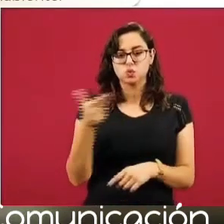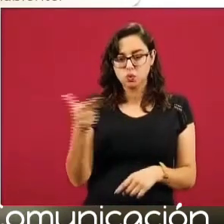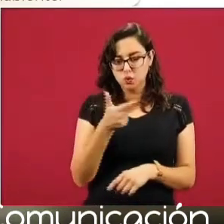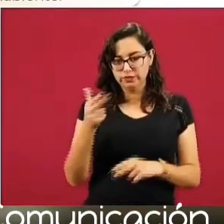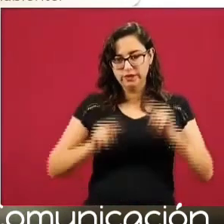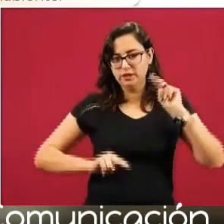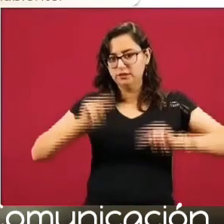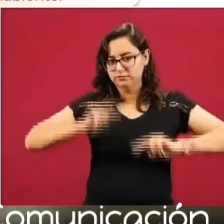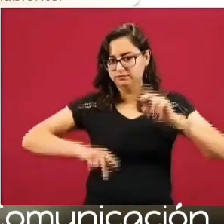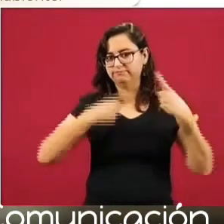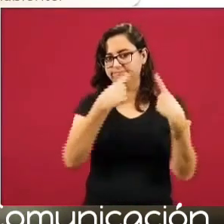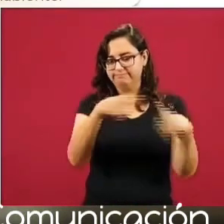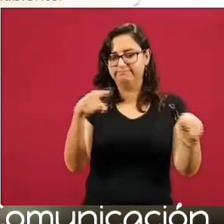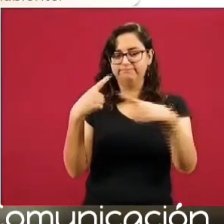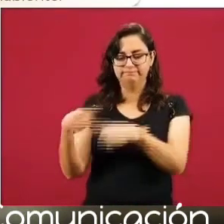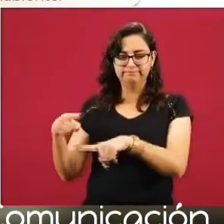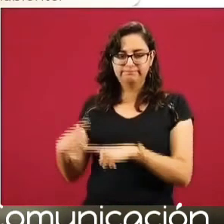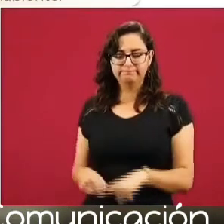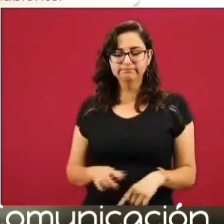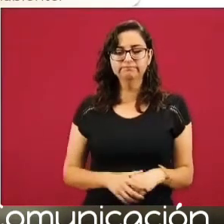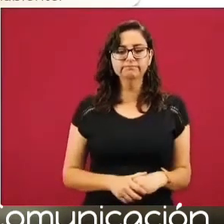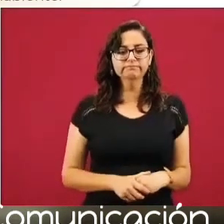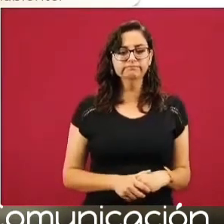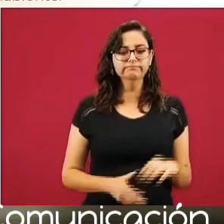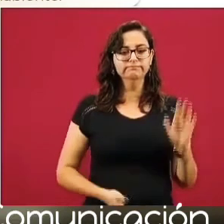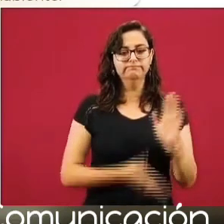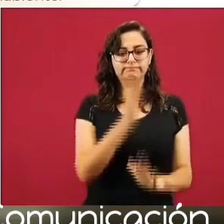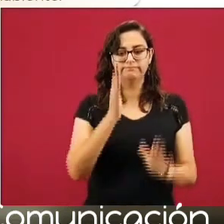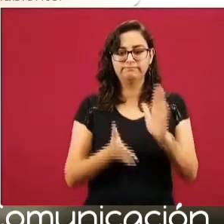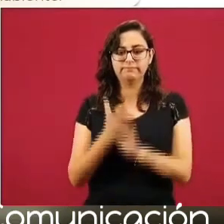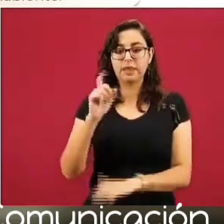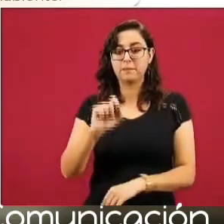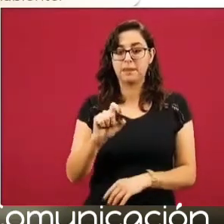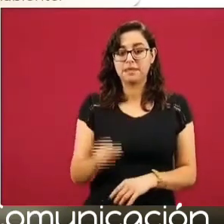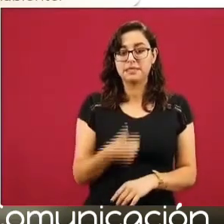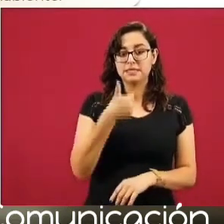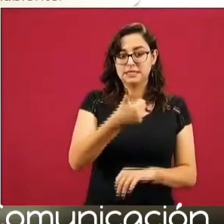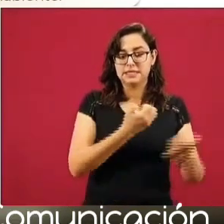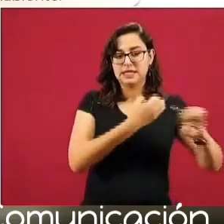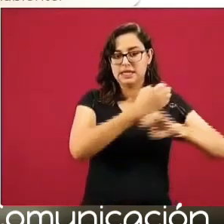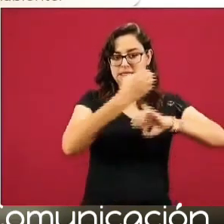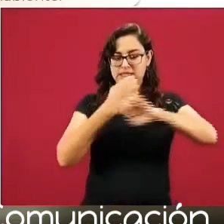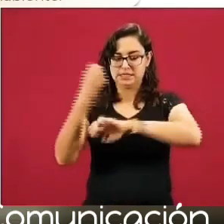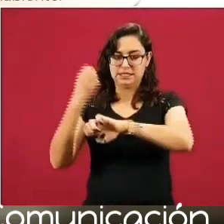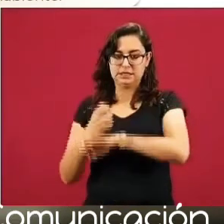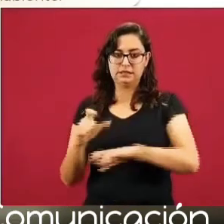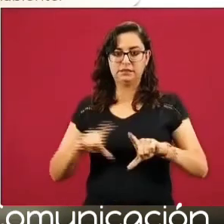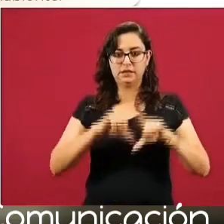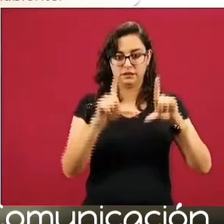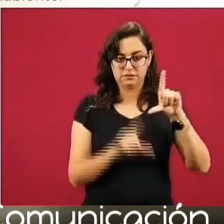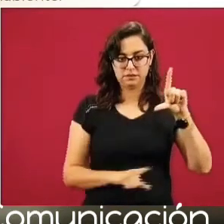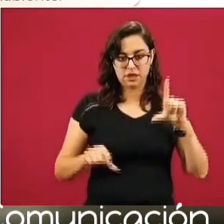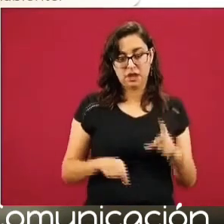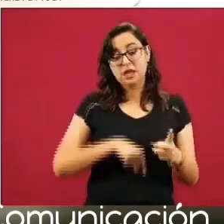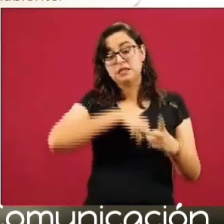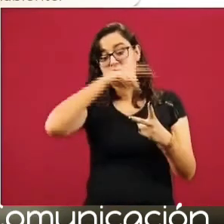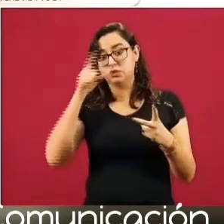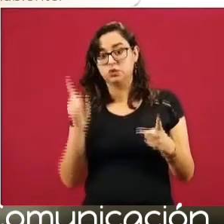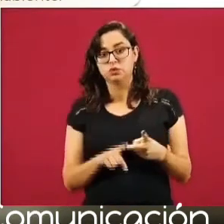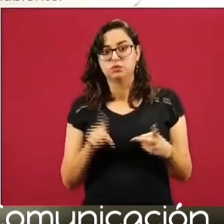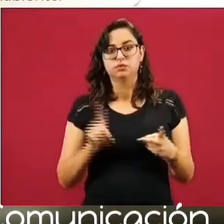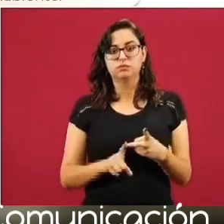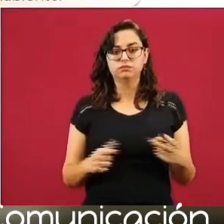en el que se están hospedando. Estas rutas incluyen 26 estados de la República. Terminamos otro paquete que se llama